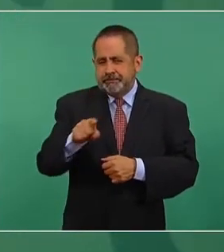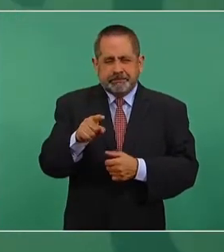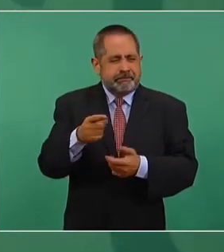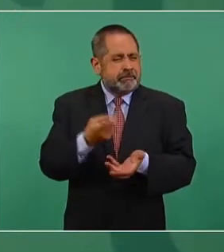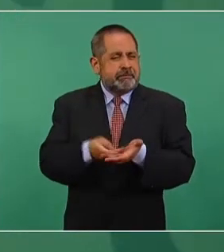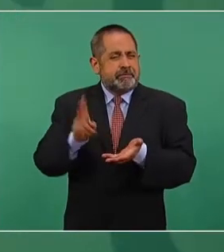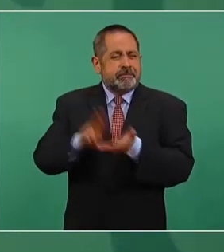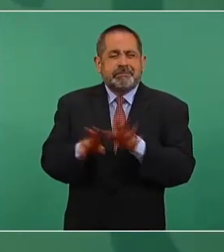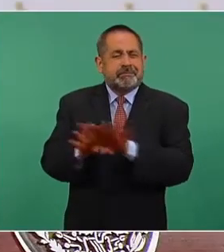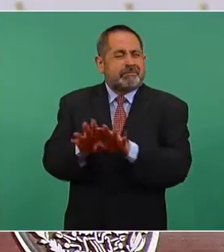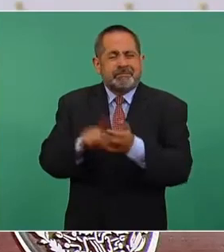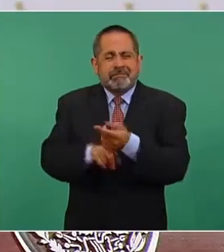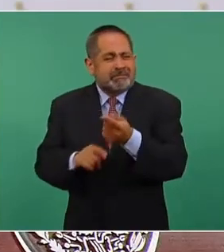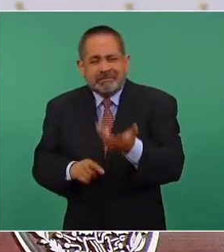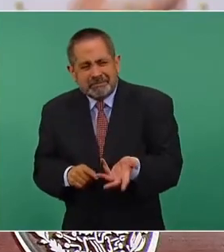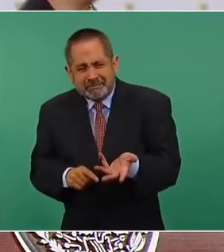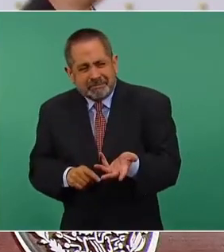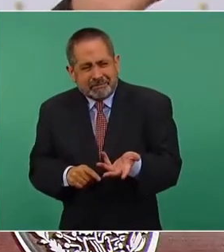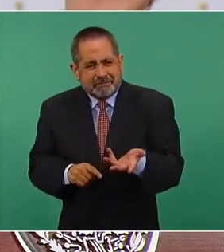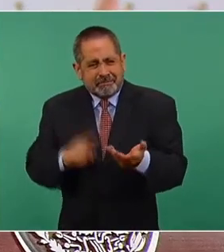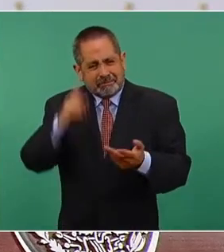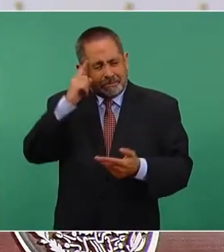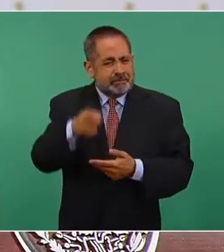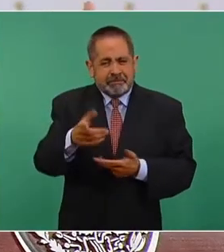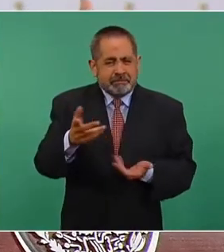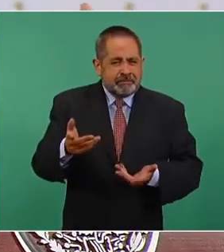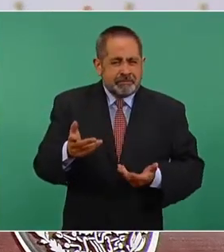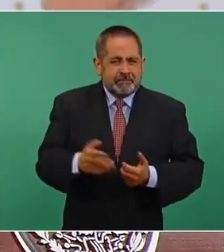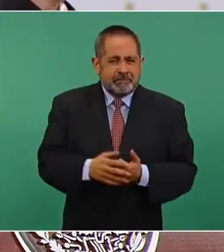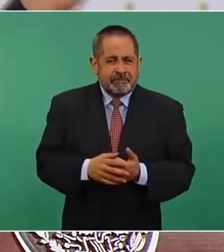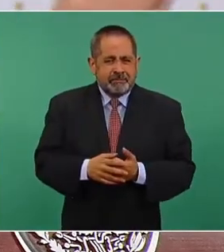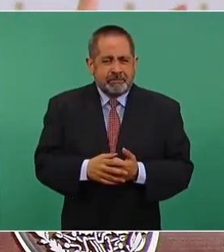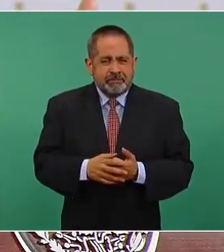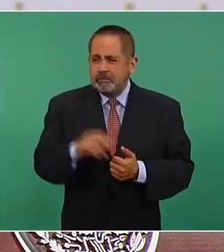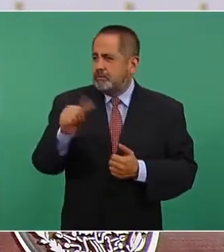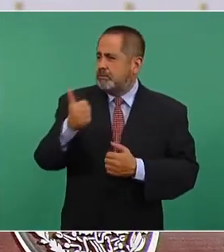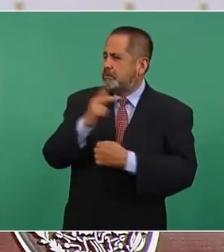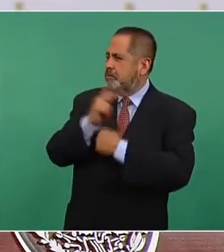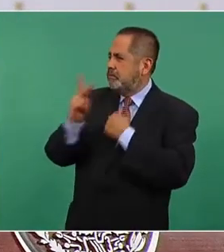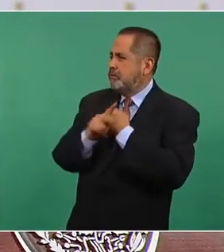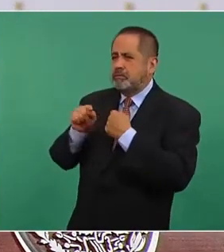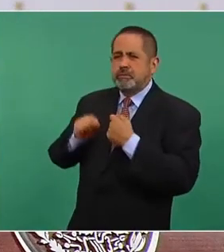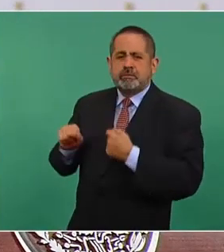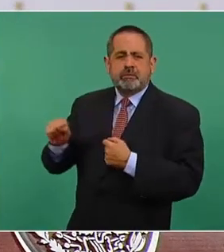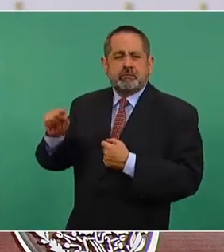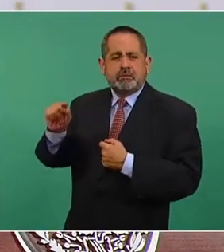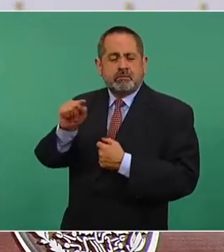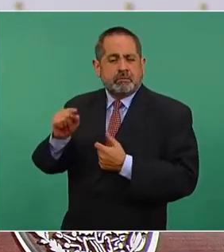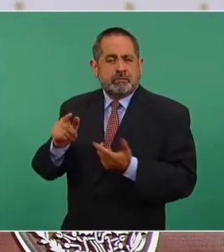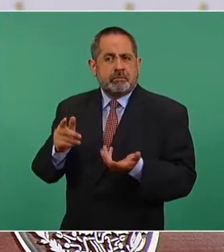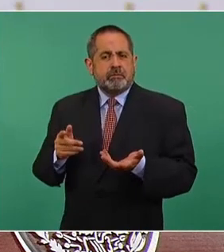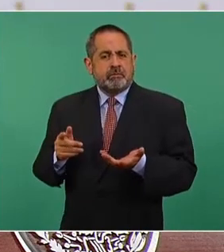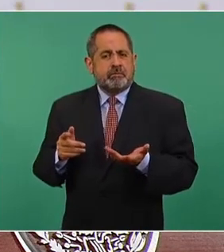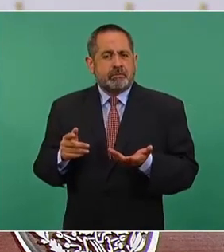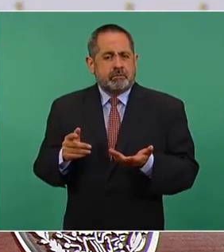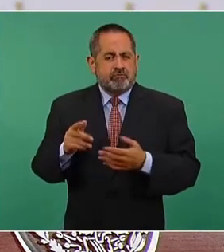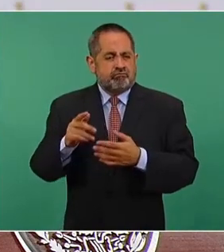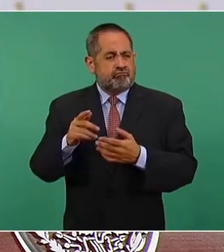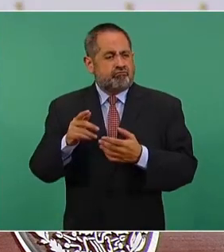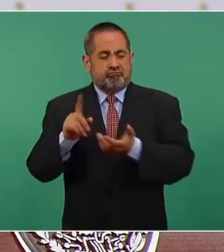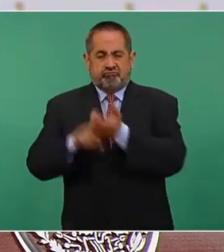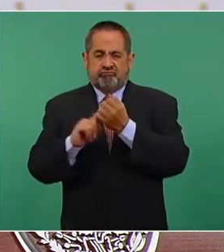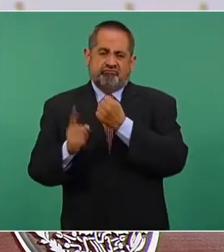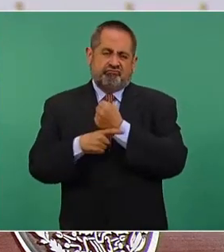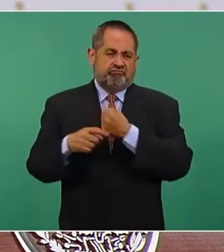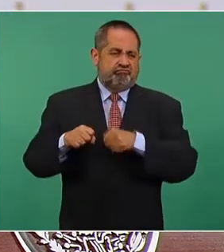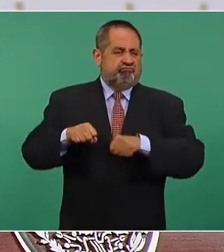están los países más poderosos